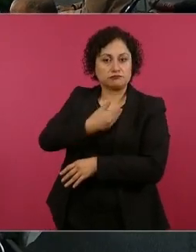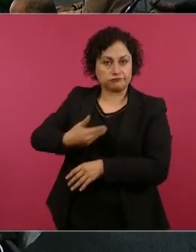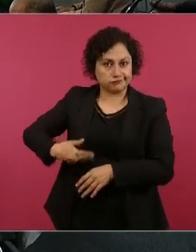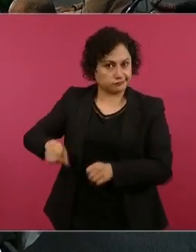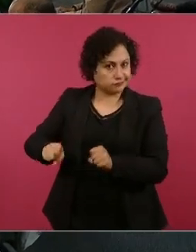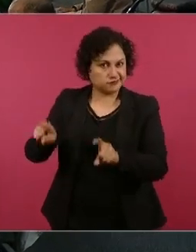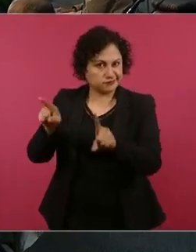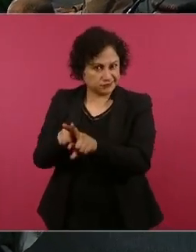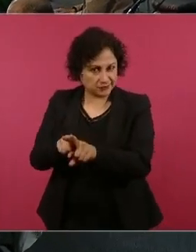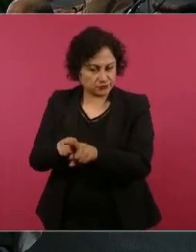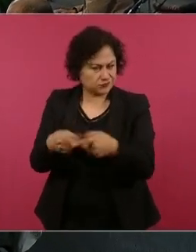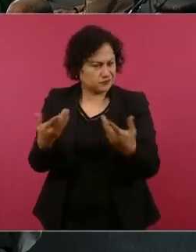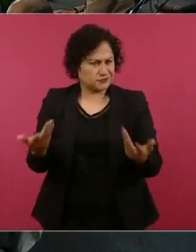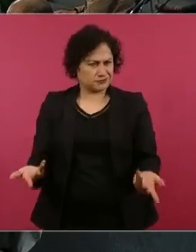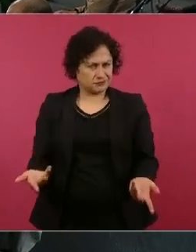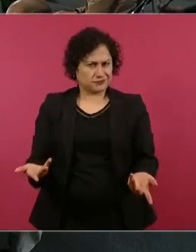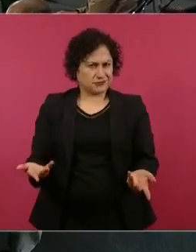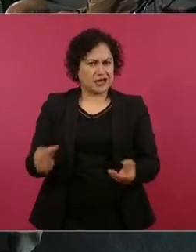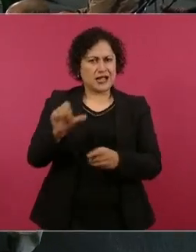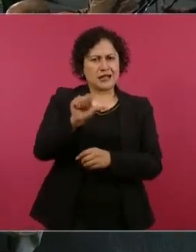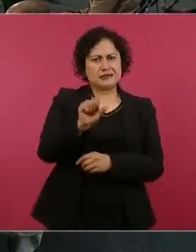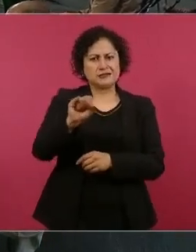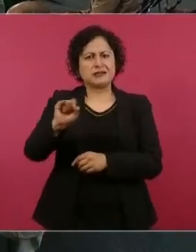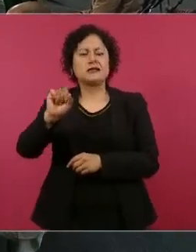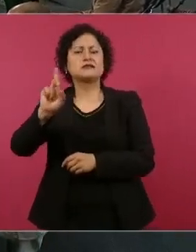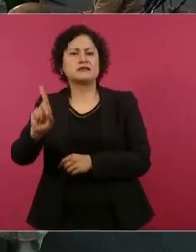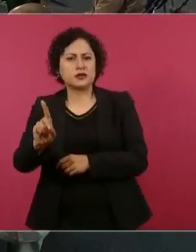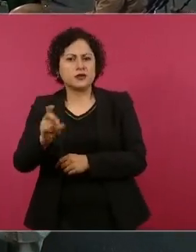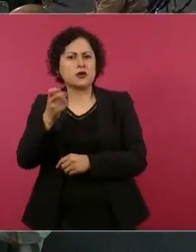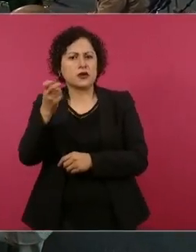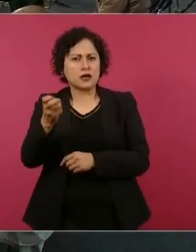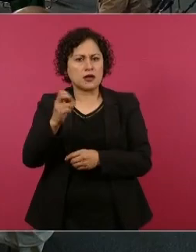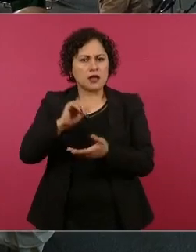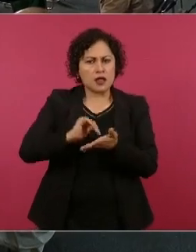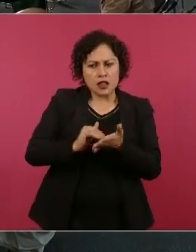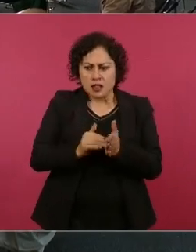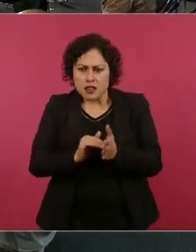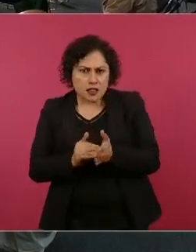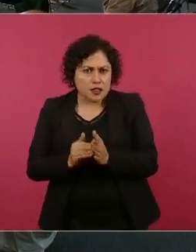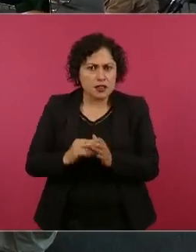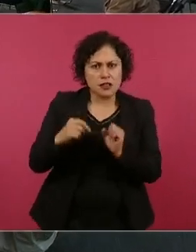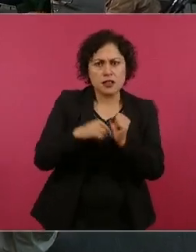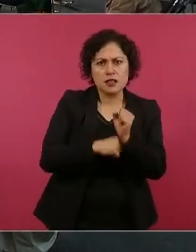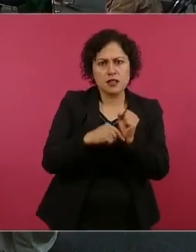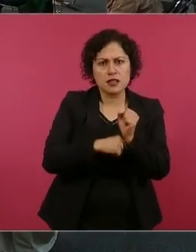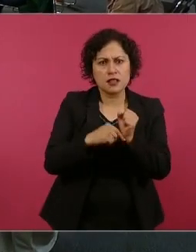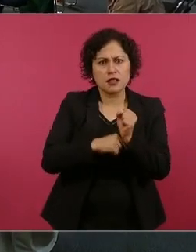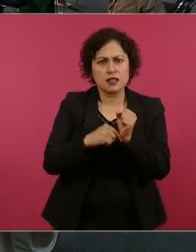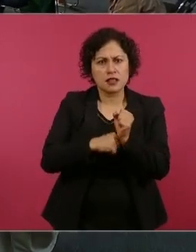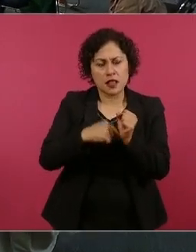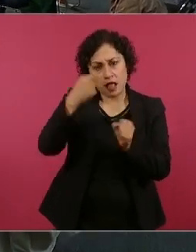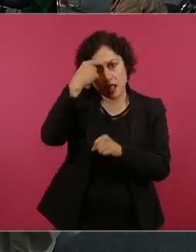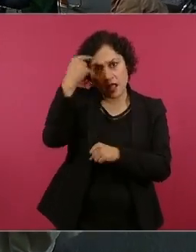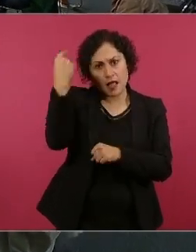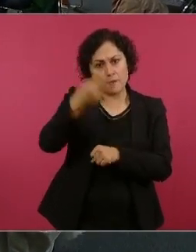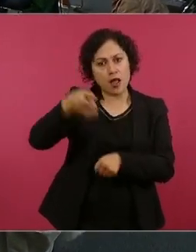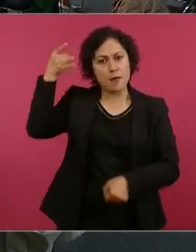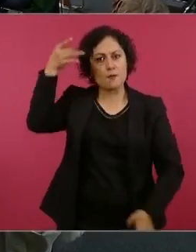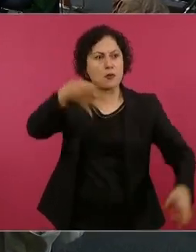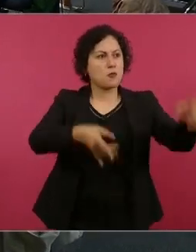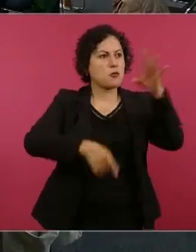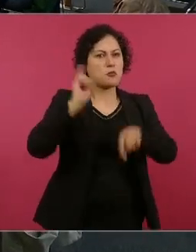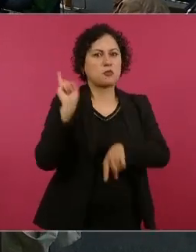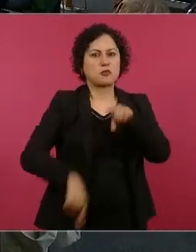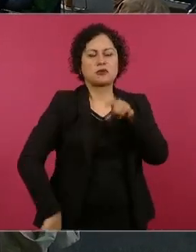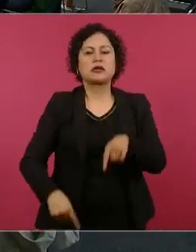Internacional de Desarrollo es una acción encubierta actualizada en los tiempos contemporáneos que busca derribar a mandatarios. Y